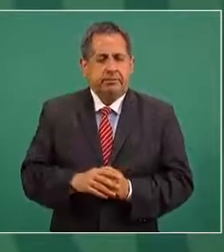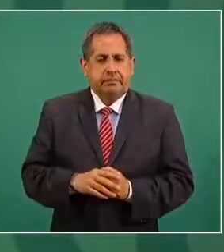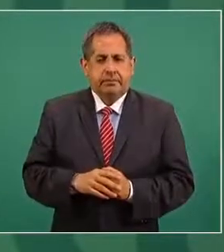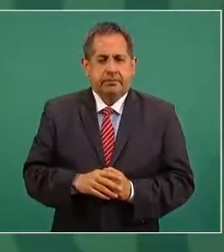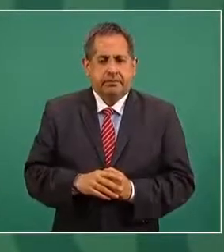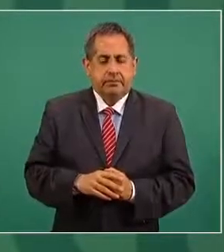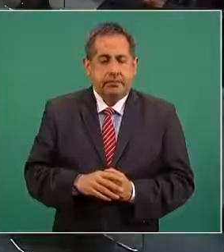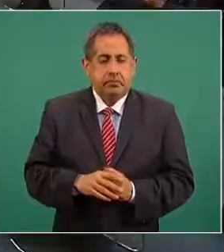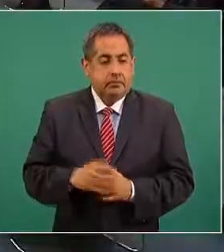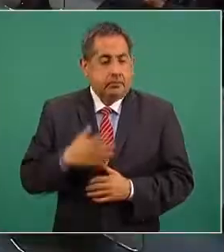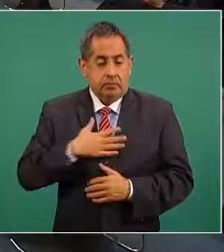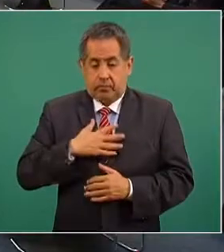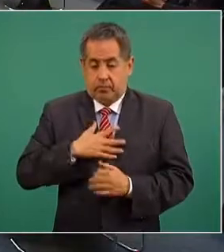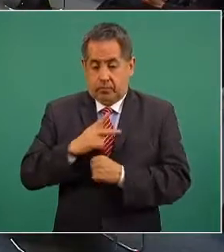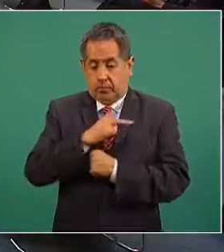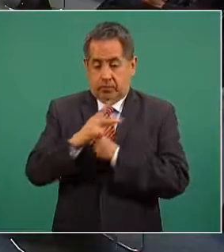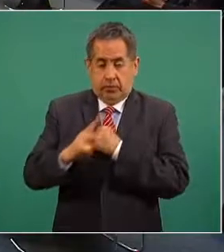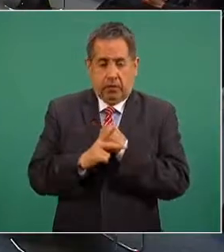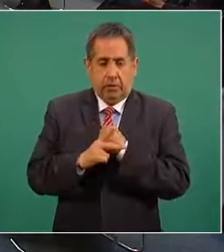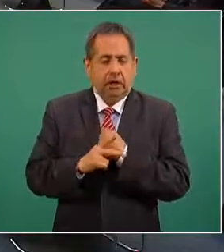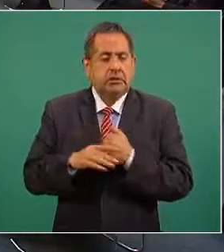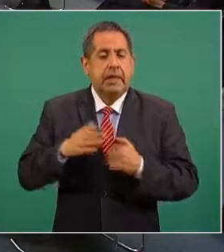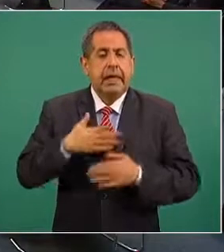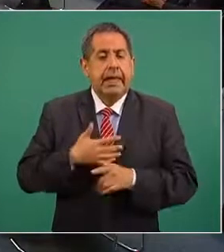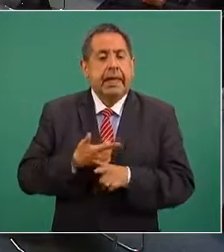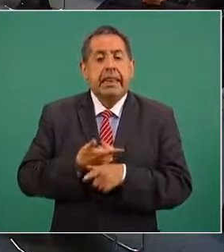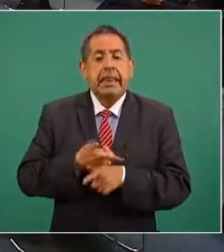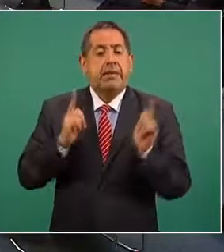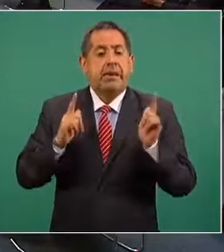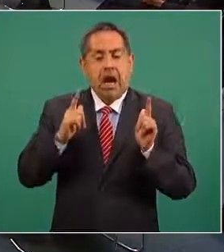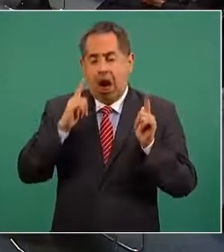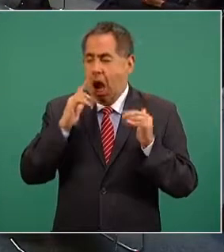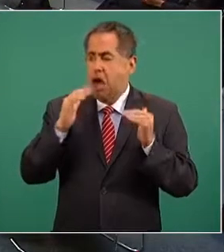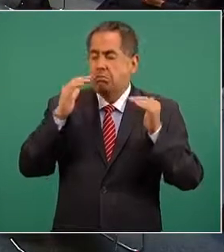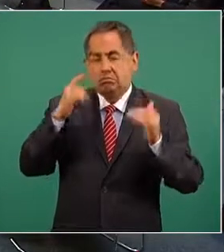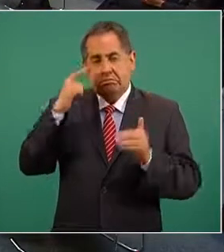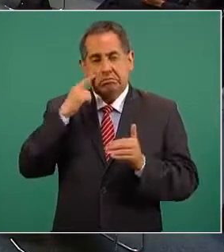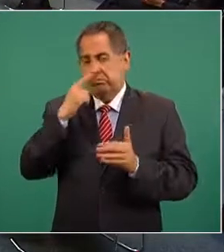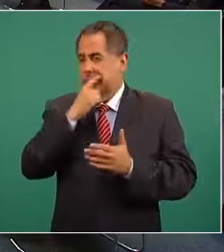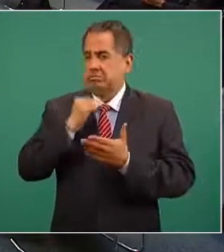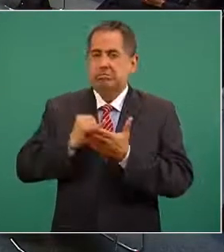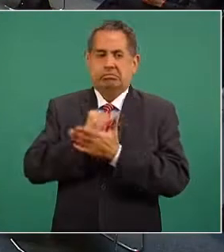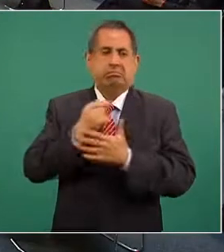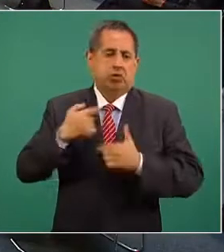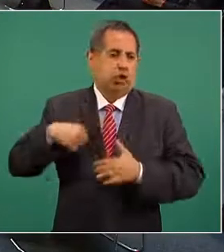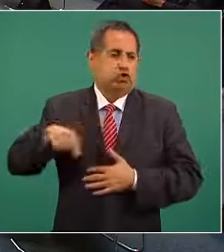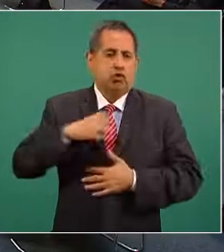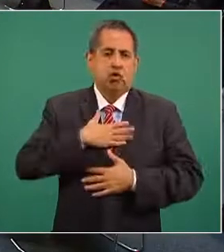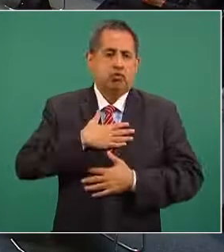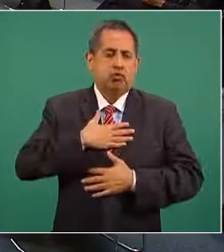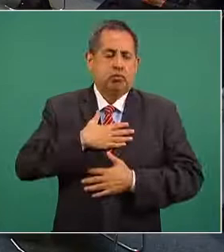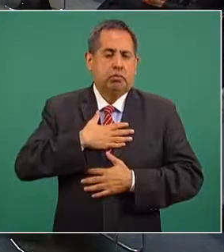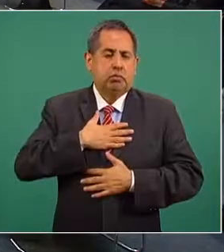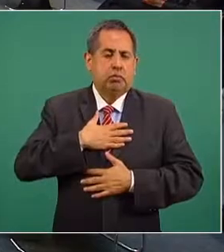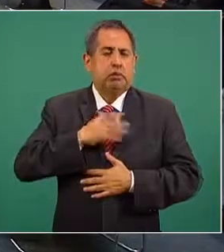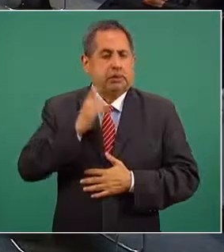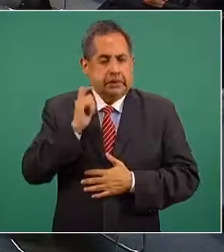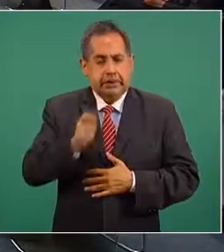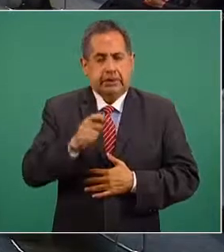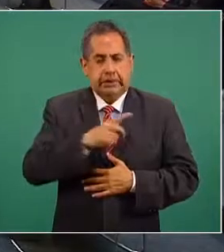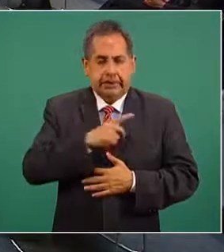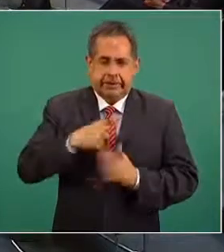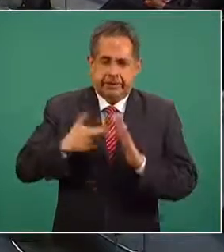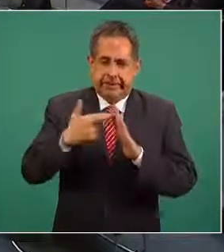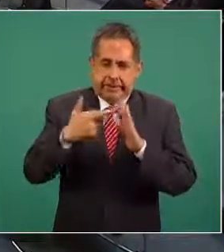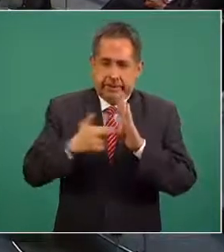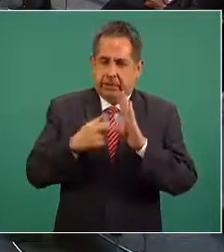nuestro país es libre soberano y se tienen que fijar las